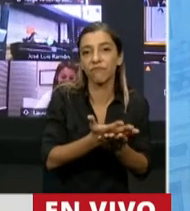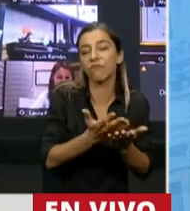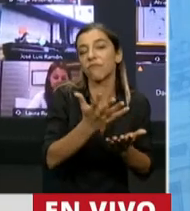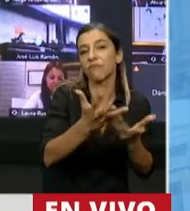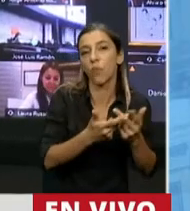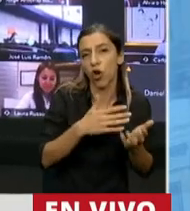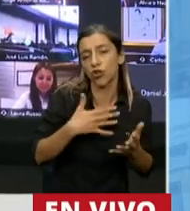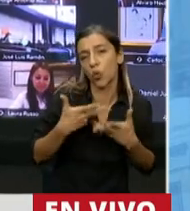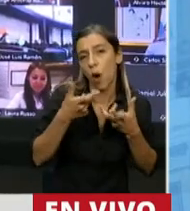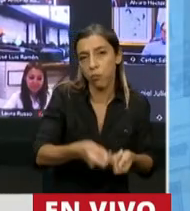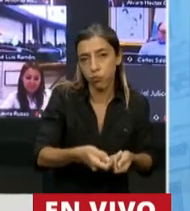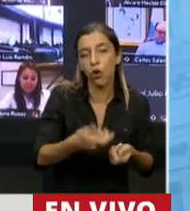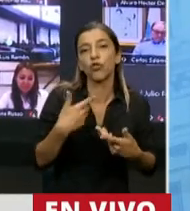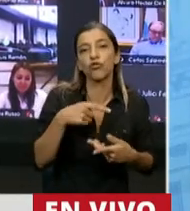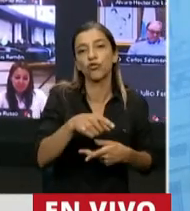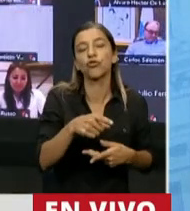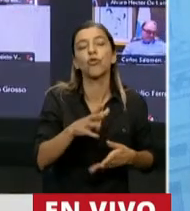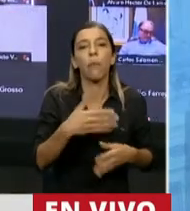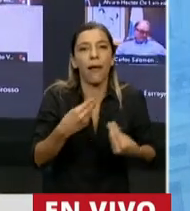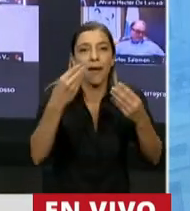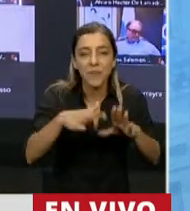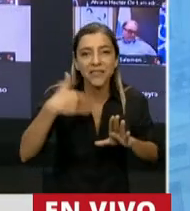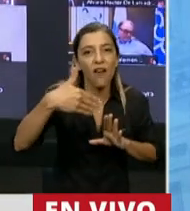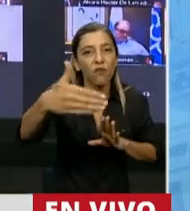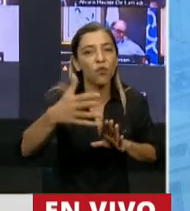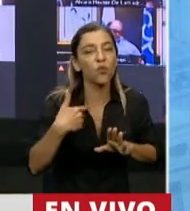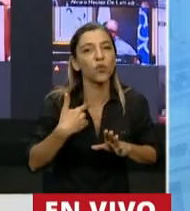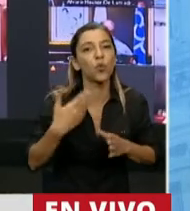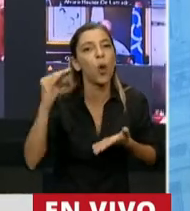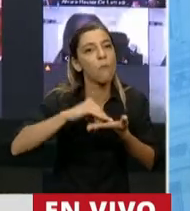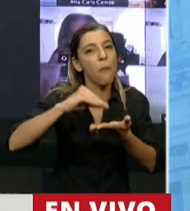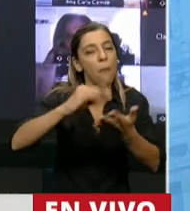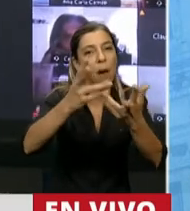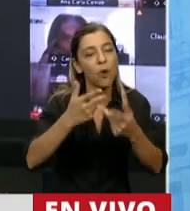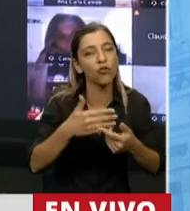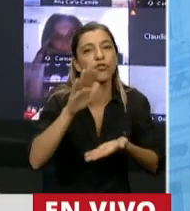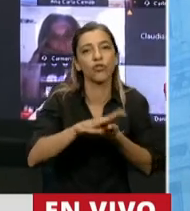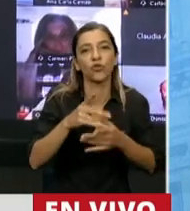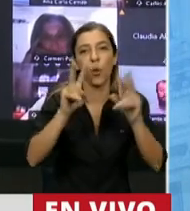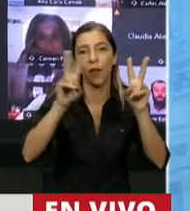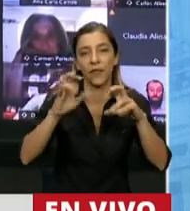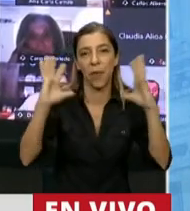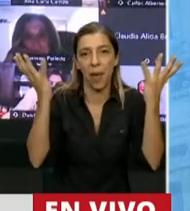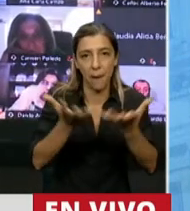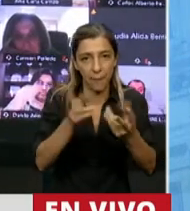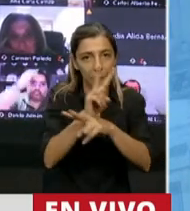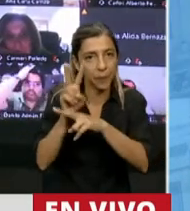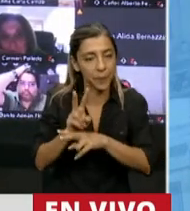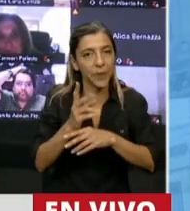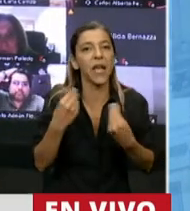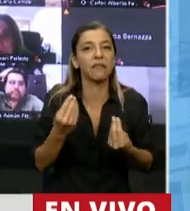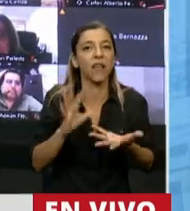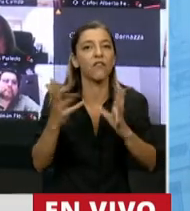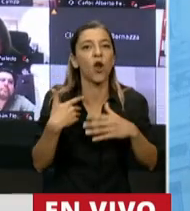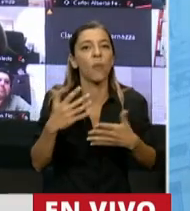que es más bien simbólico, sea el disparador para tratar iniciativas de fondo que nos debemos en materia ambiental y de resiliencia ante el cambio